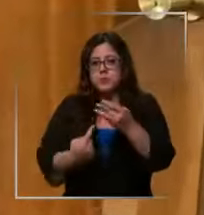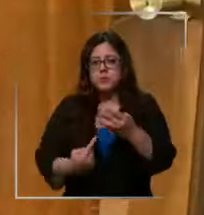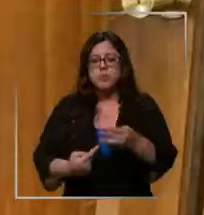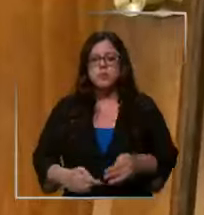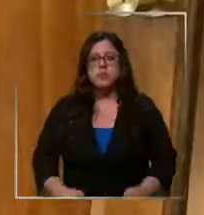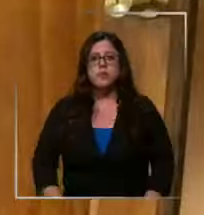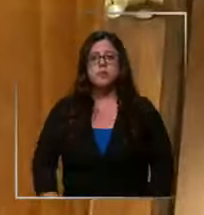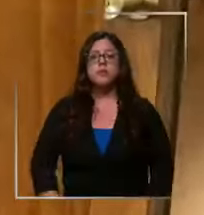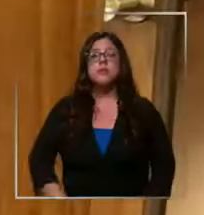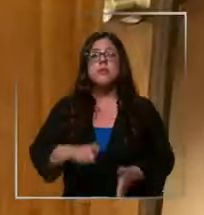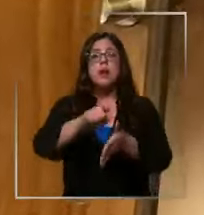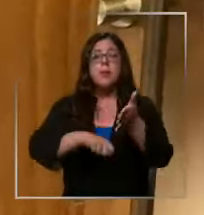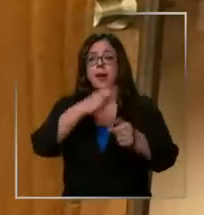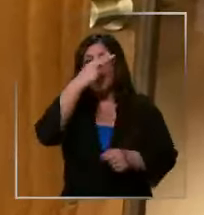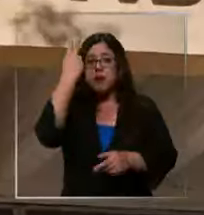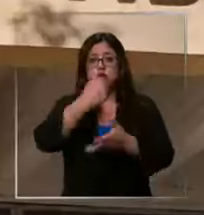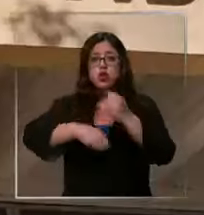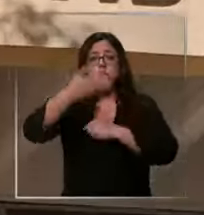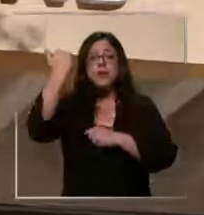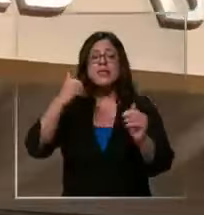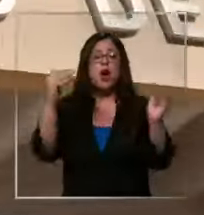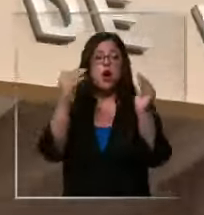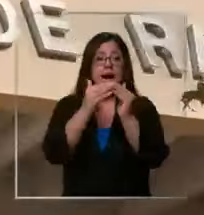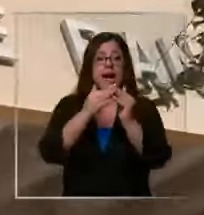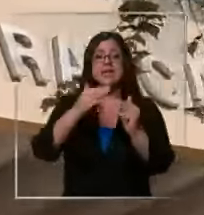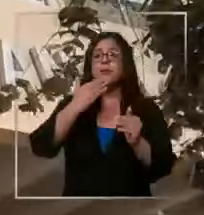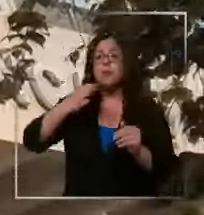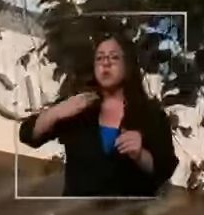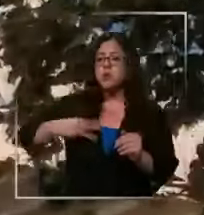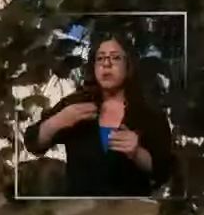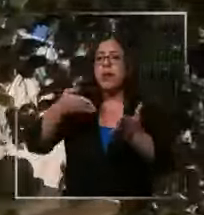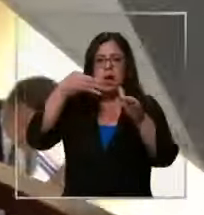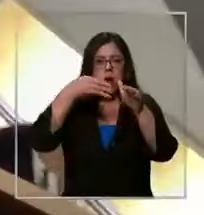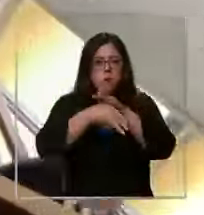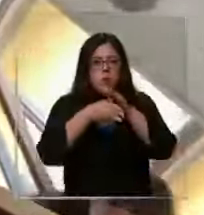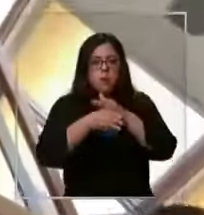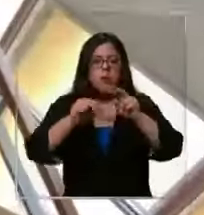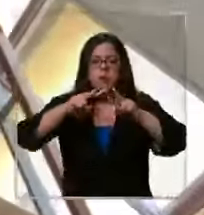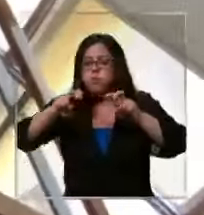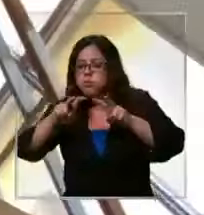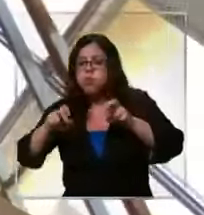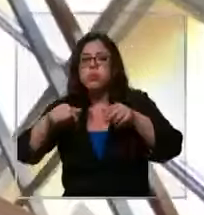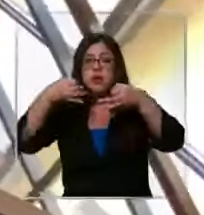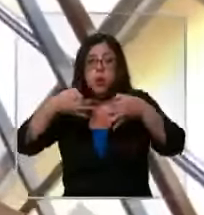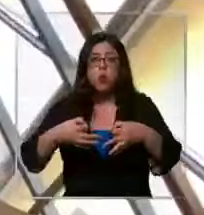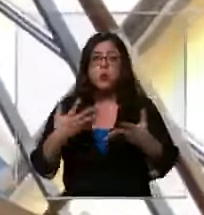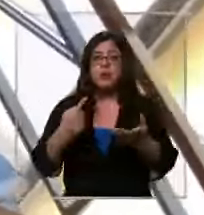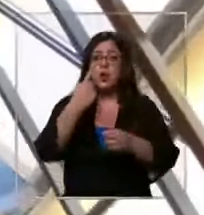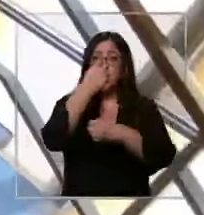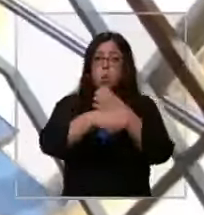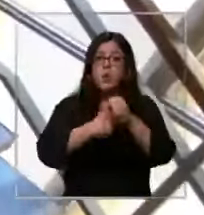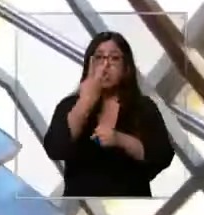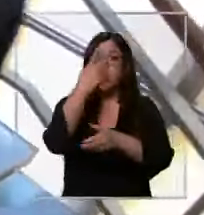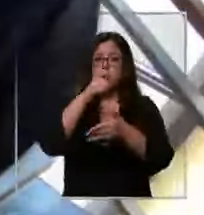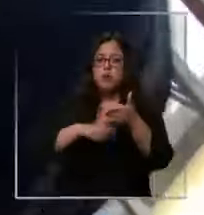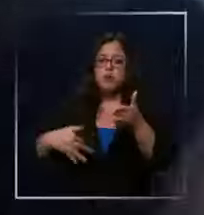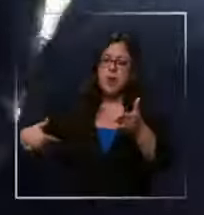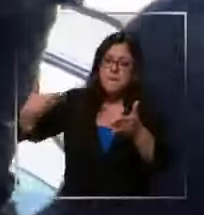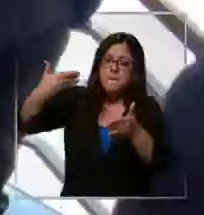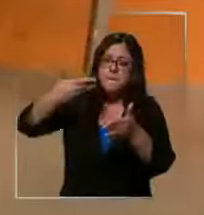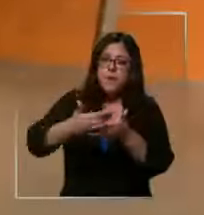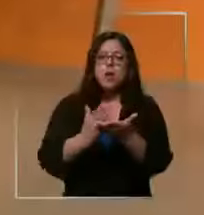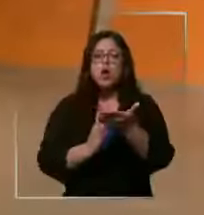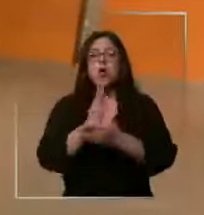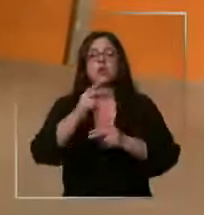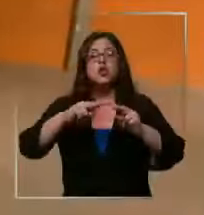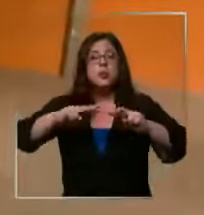En marzo del año pasado, su casa y la municipalidad fueron allanadas y ahora, después de un año y cuatro meses de haberse iniciado